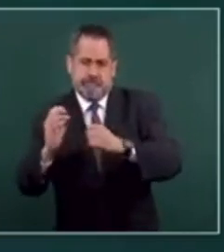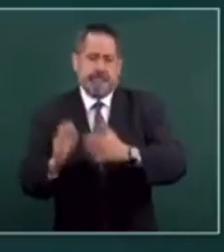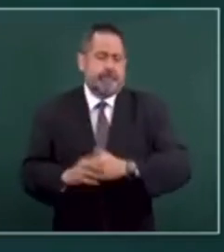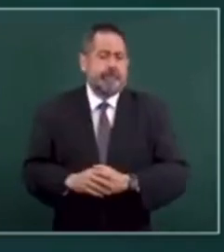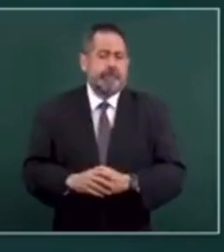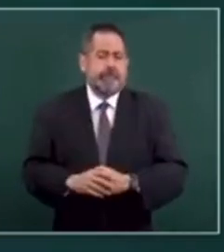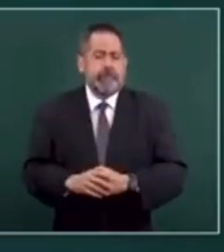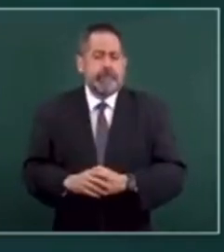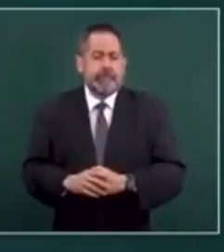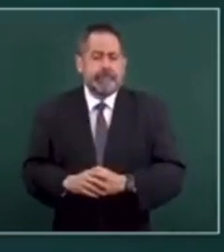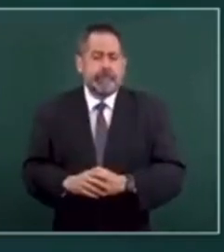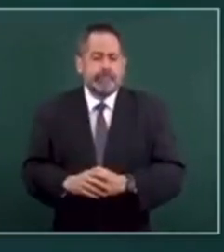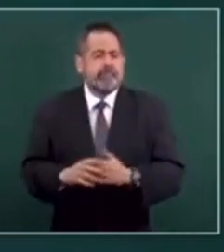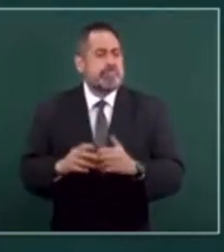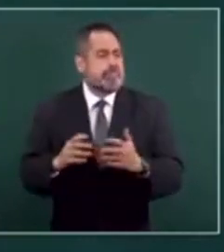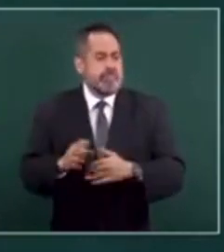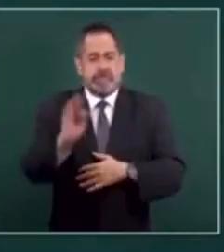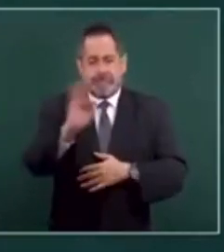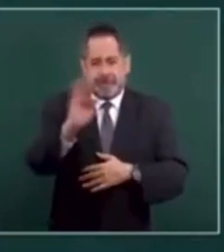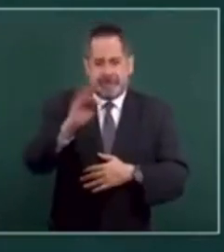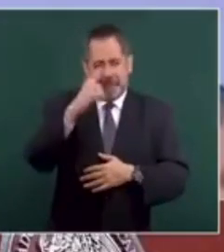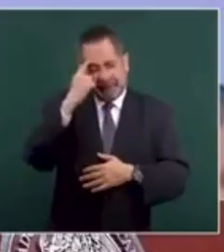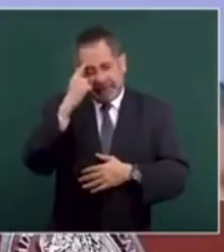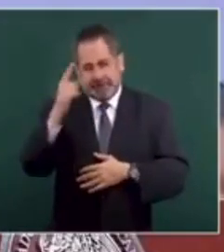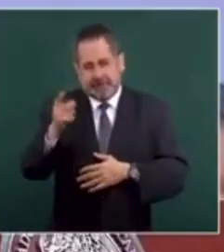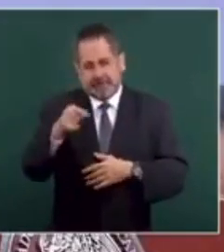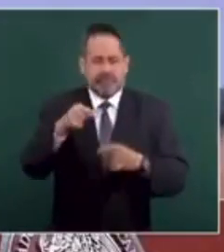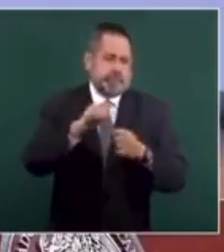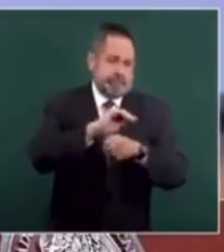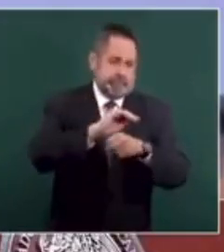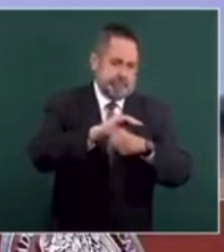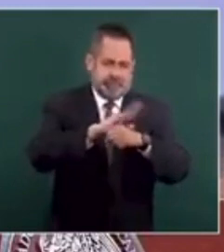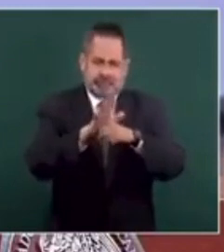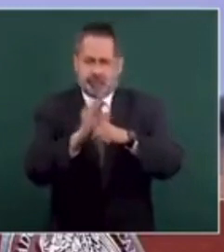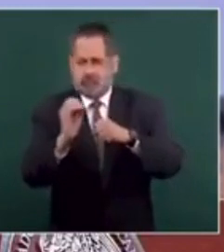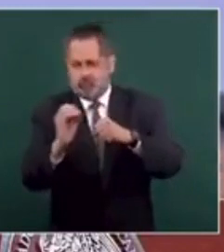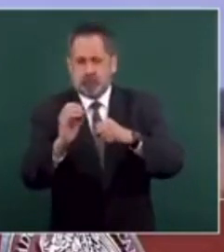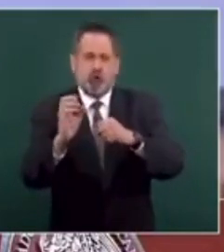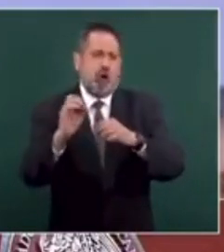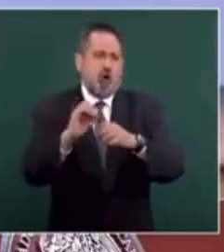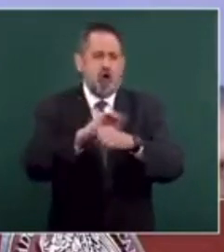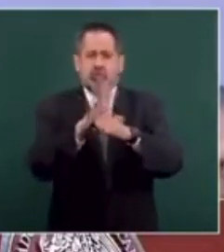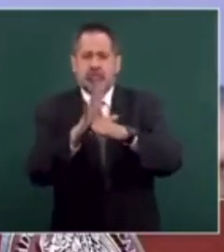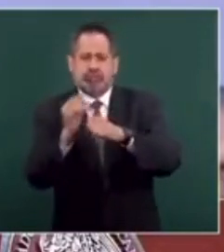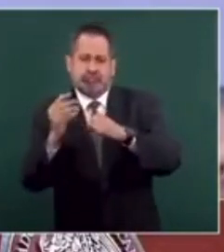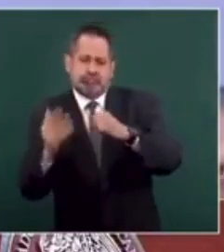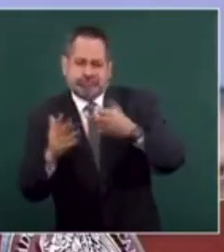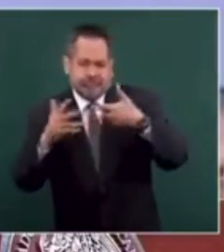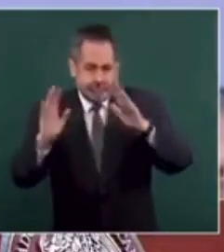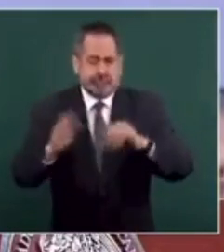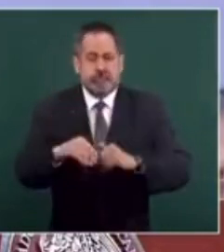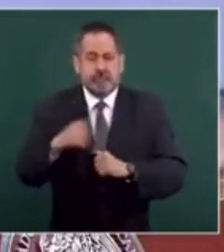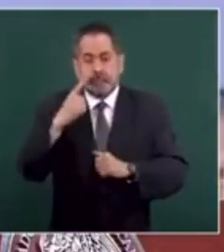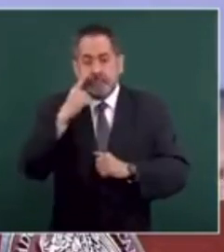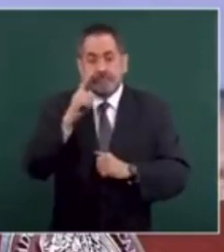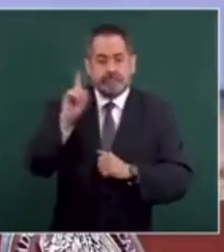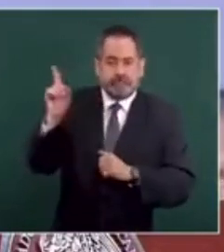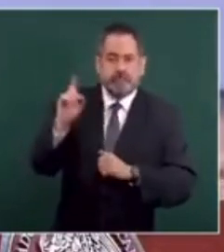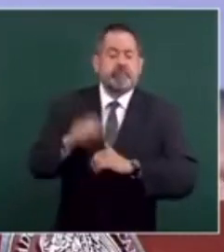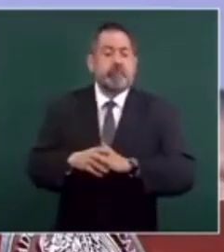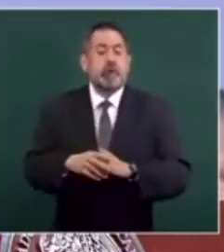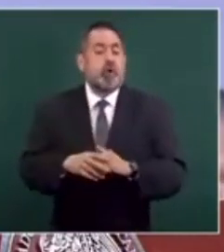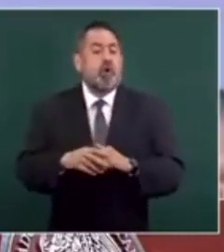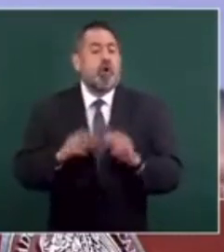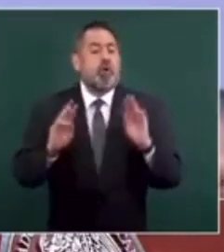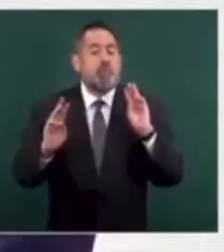Suponiendo que pudiera ser una variante esta o cualquier otra más agresiva, lo que vemos en el siguiente mapa es el mapa mundial